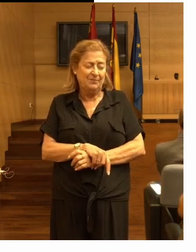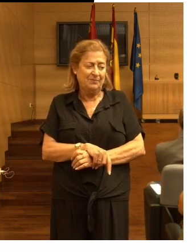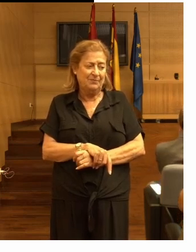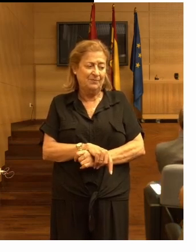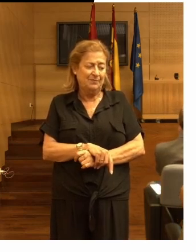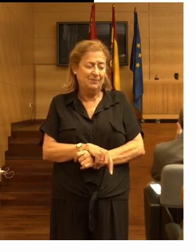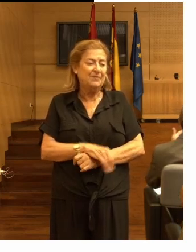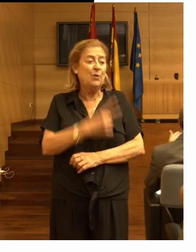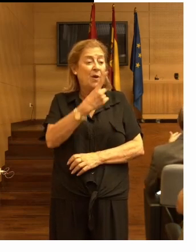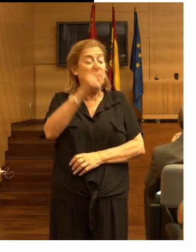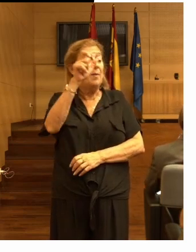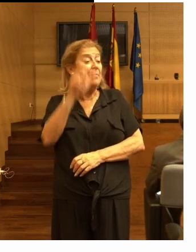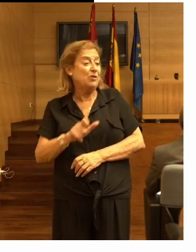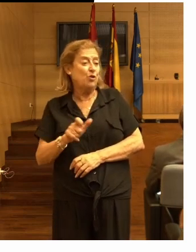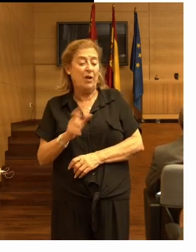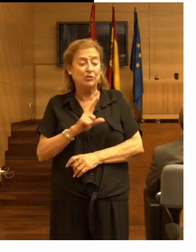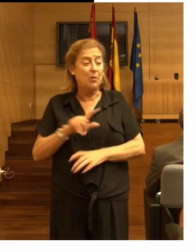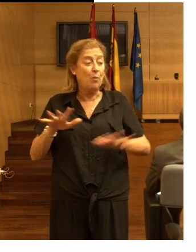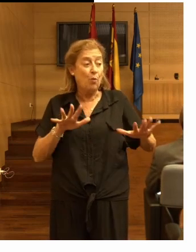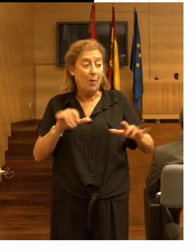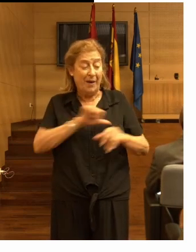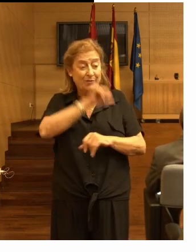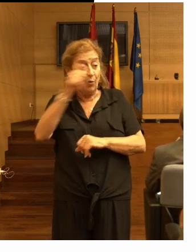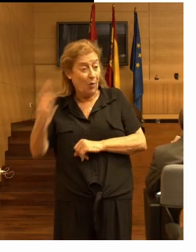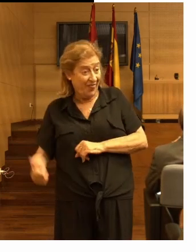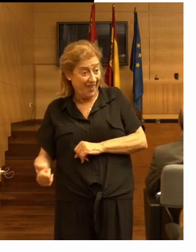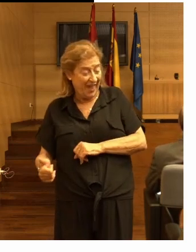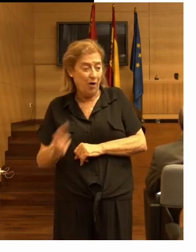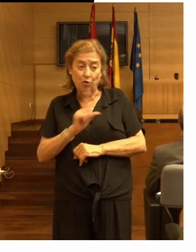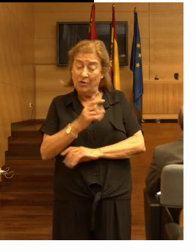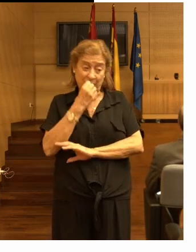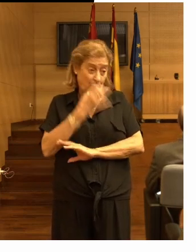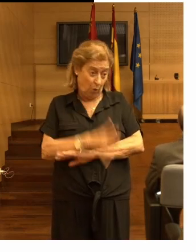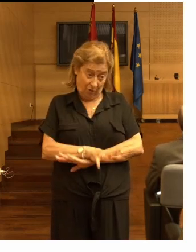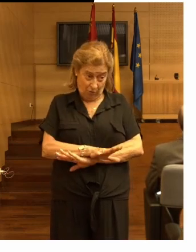que una persona no se muevan todo el día no es bueno